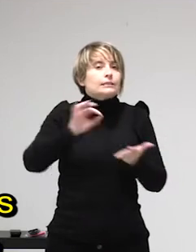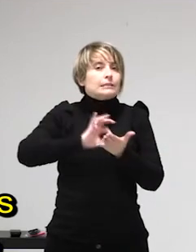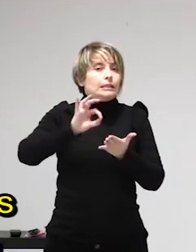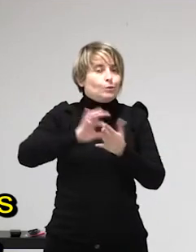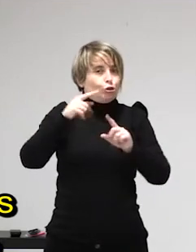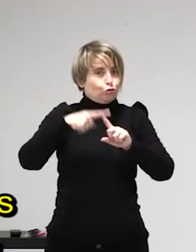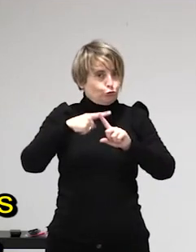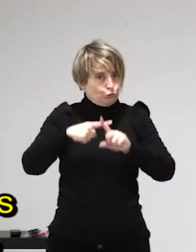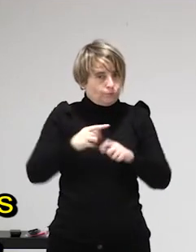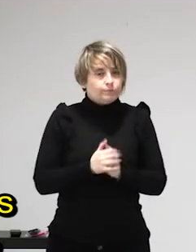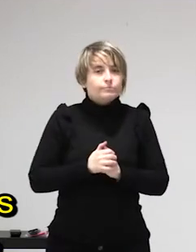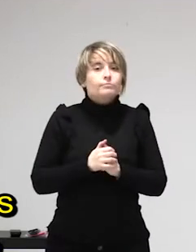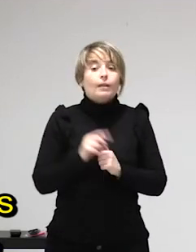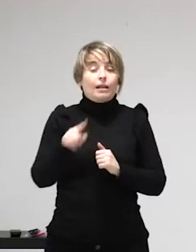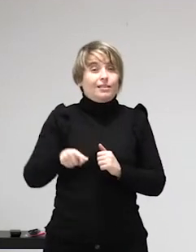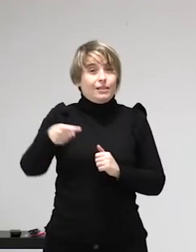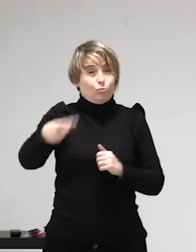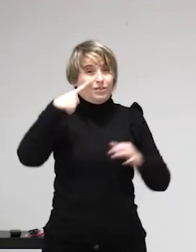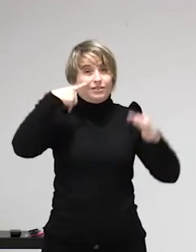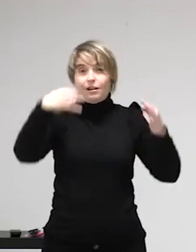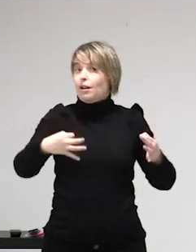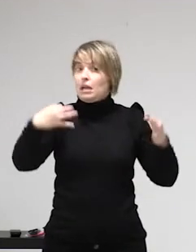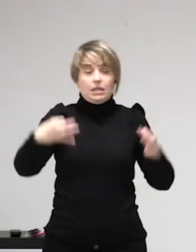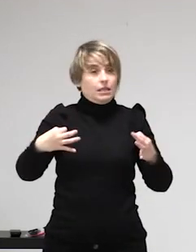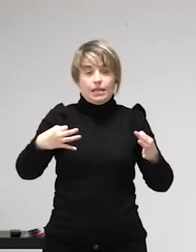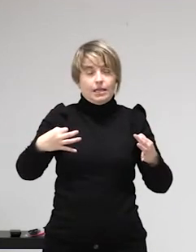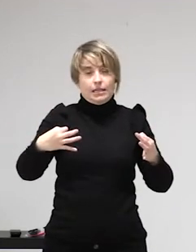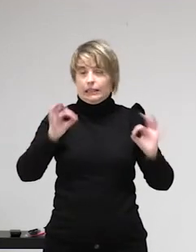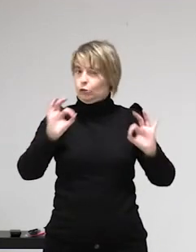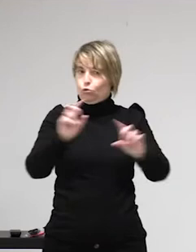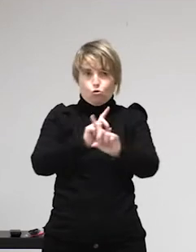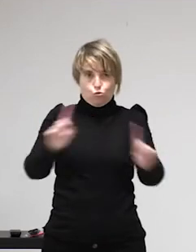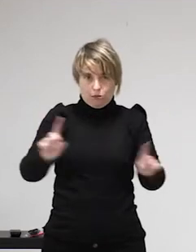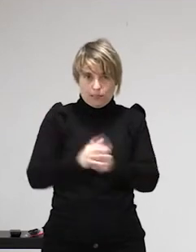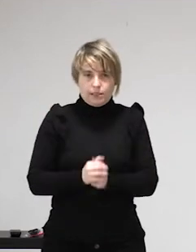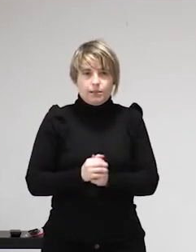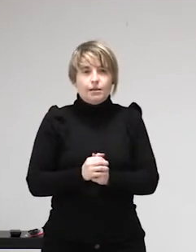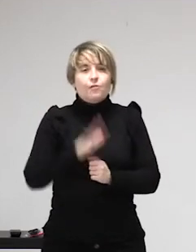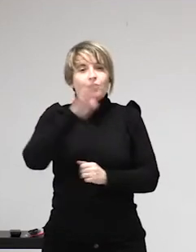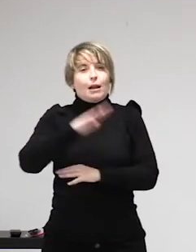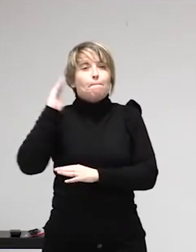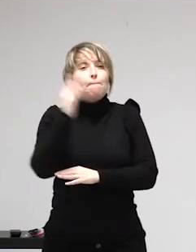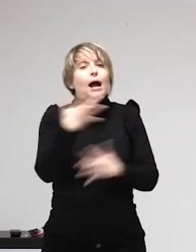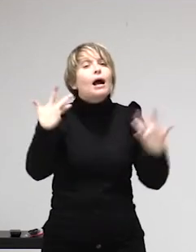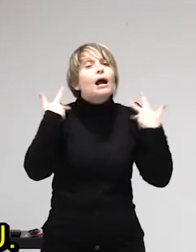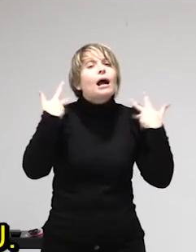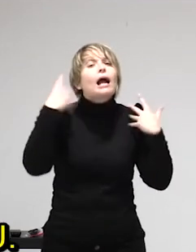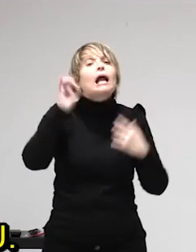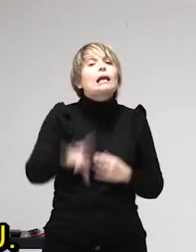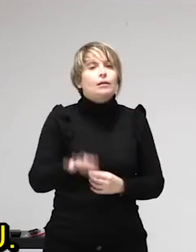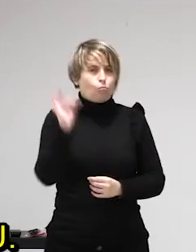de las diferentes opciones marcos que hay en diferentes países a los que además se mira un poco también de reojo en este debate.